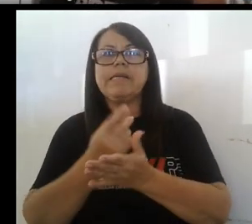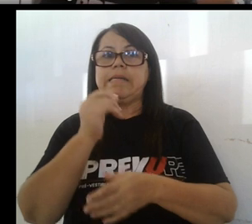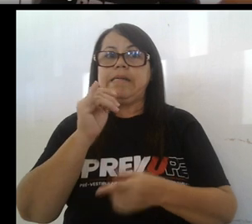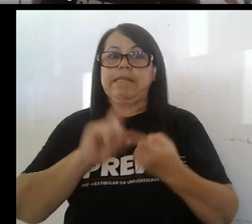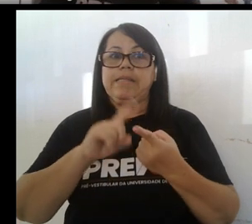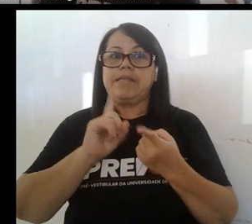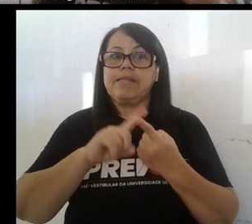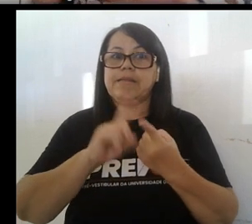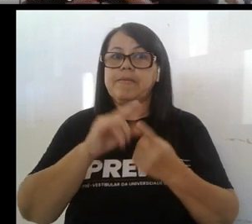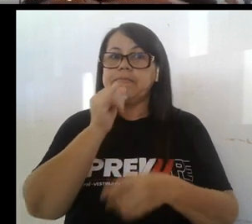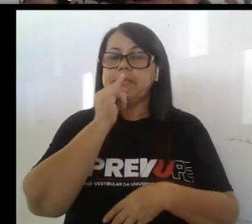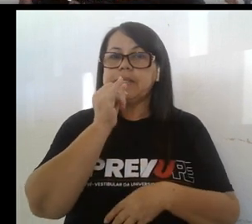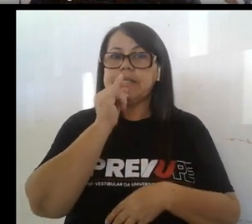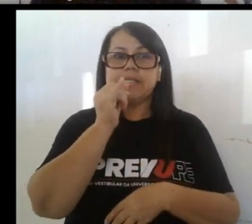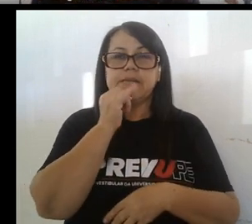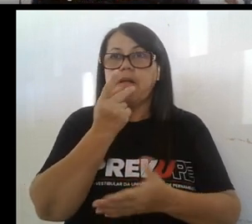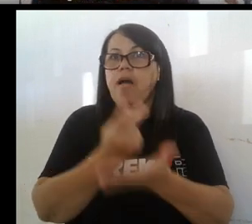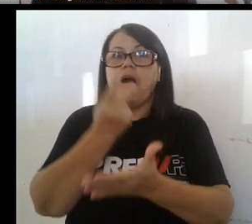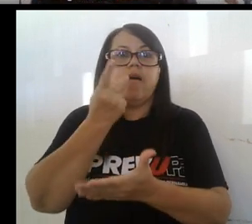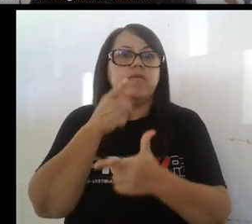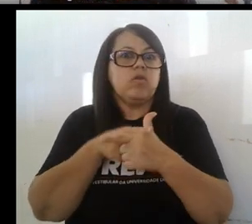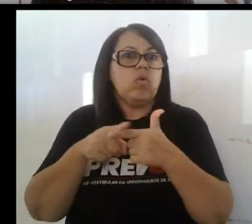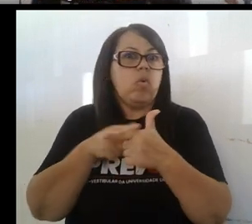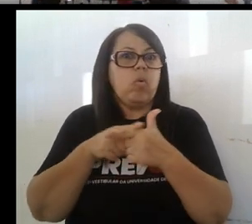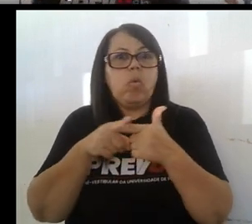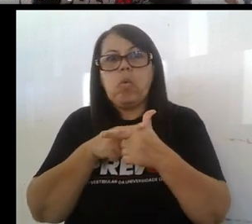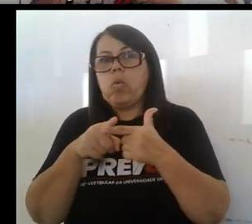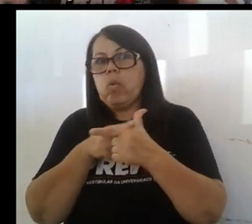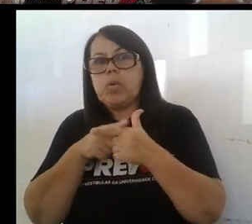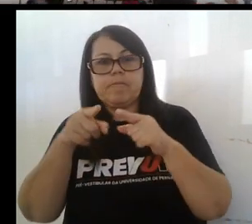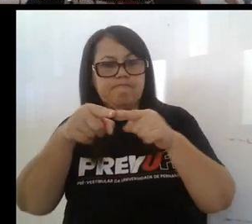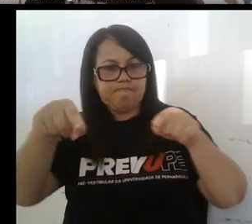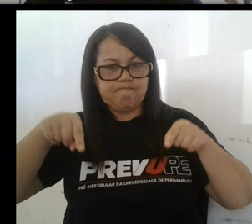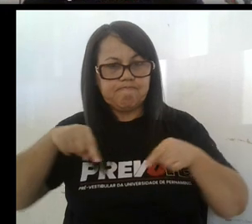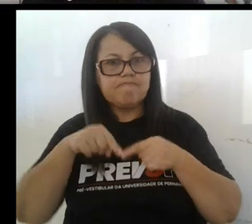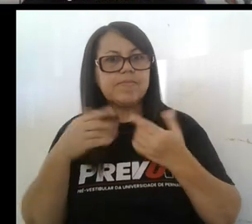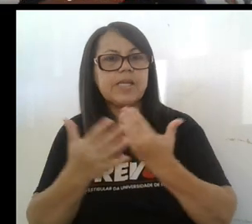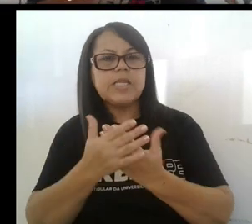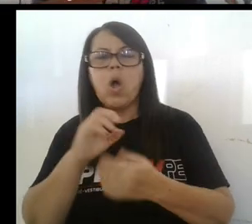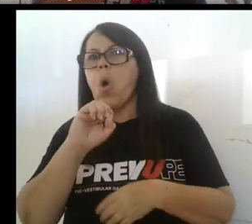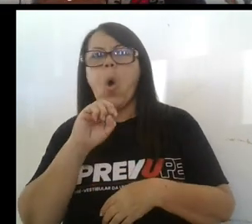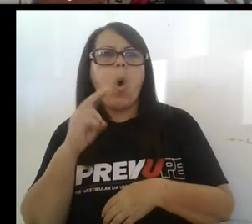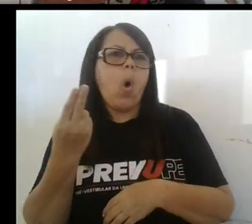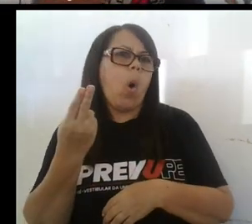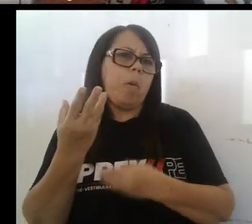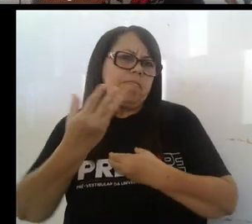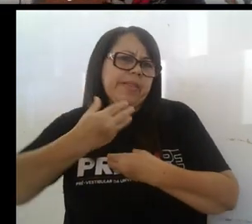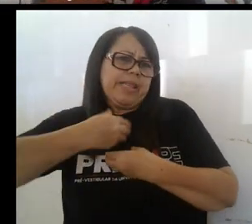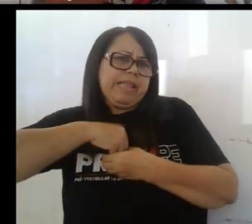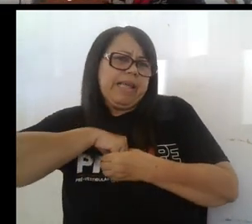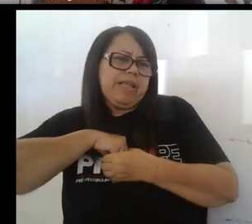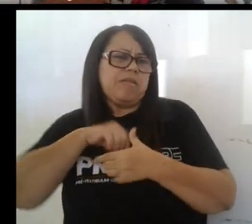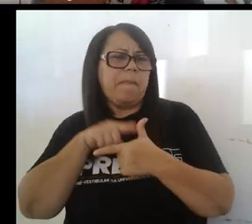de conflictos. Ante un conflicto, por ejemplo, en el salón de clase o un conflicto